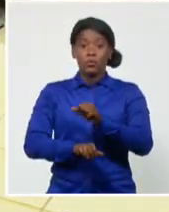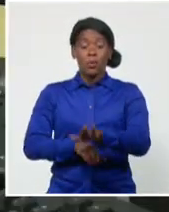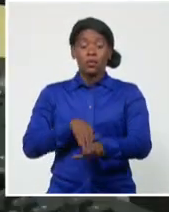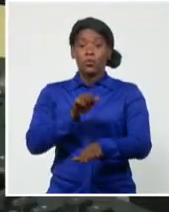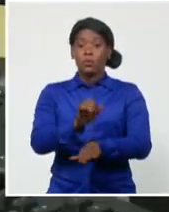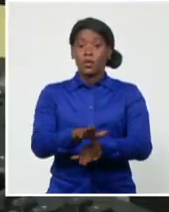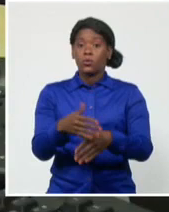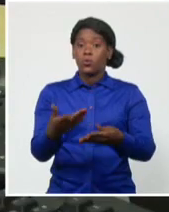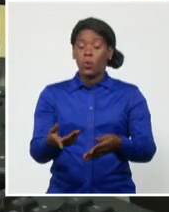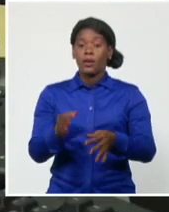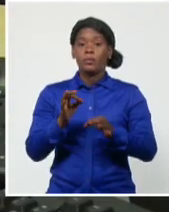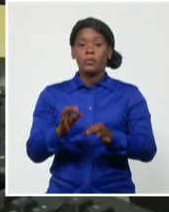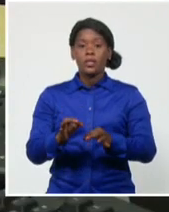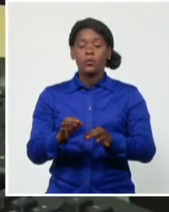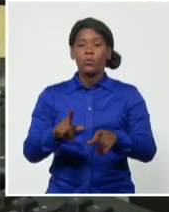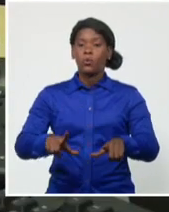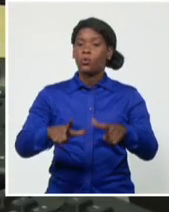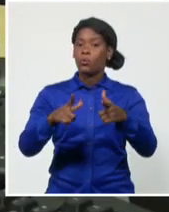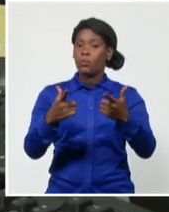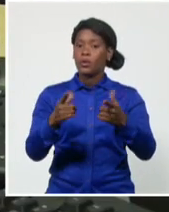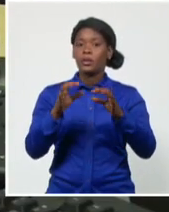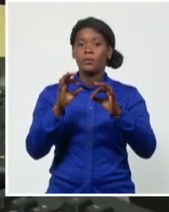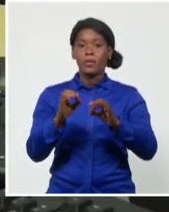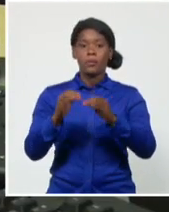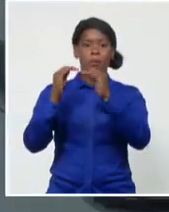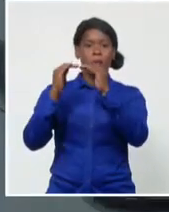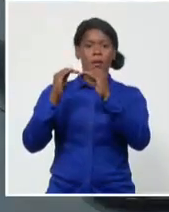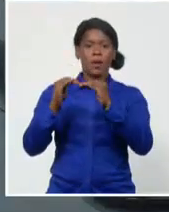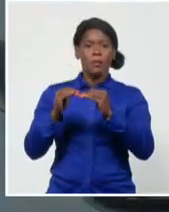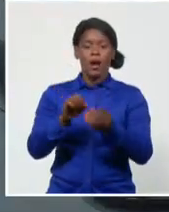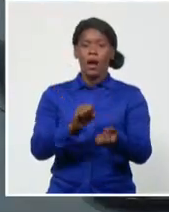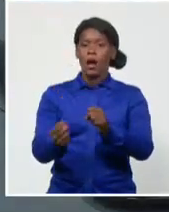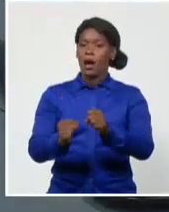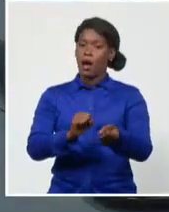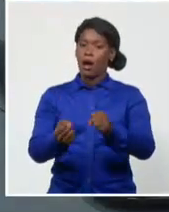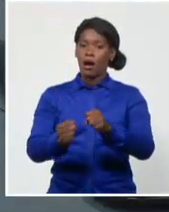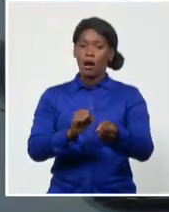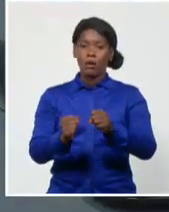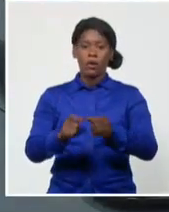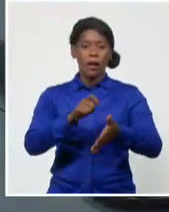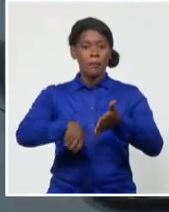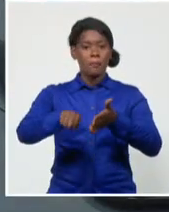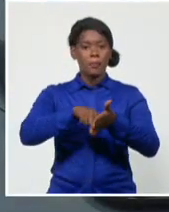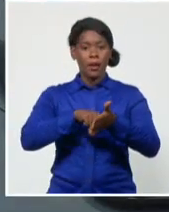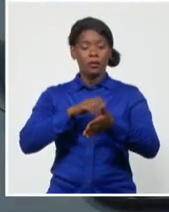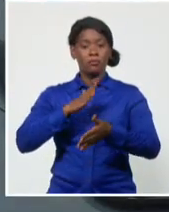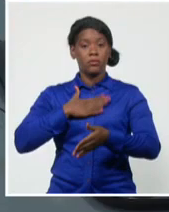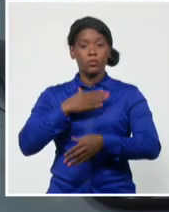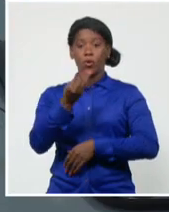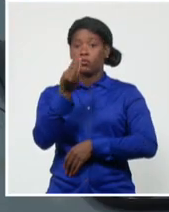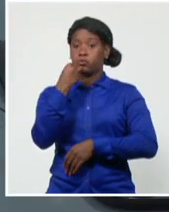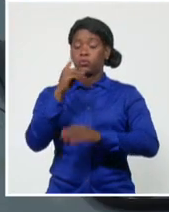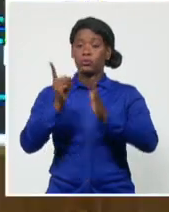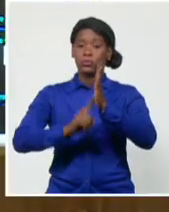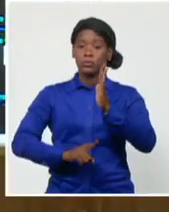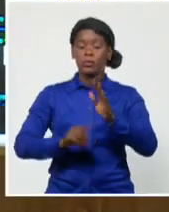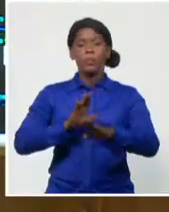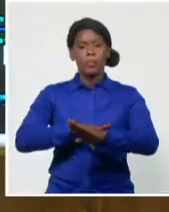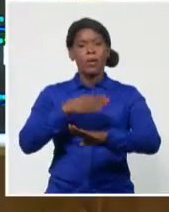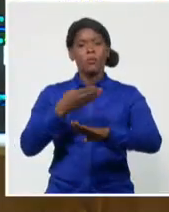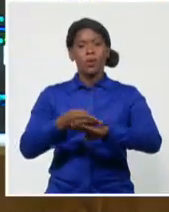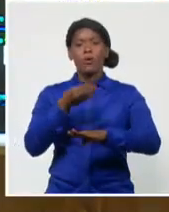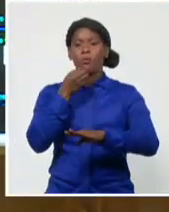estatal es cumplir con las cifras de consumo planificadas y después continuar